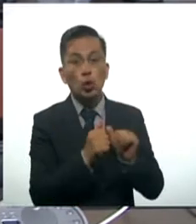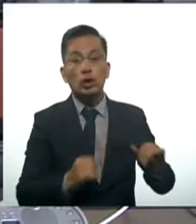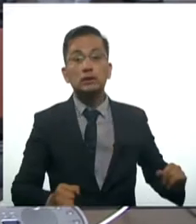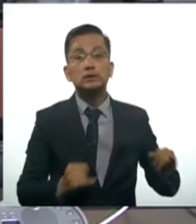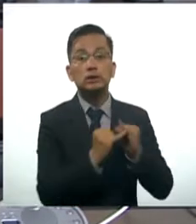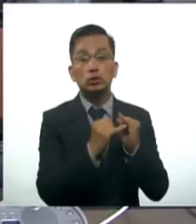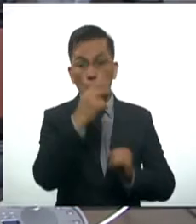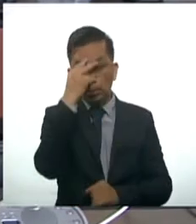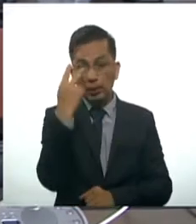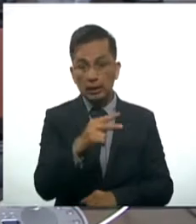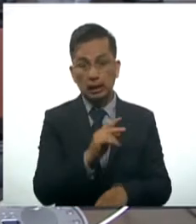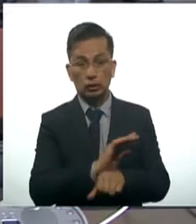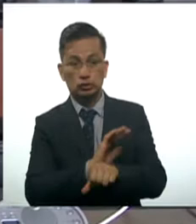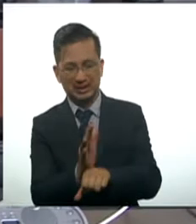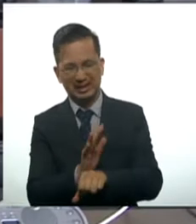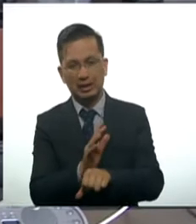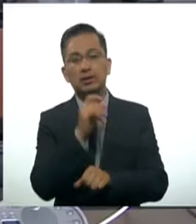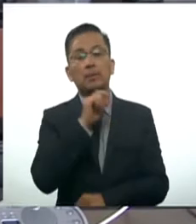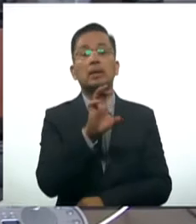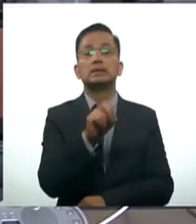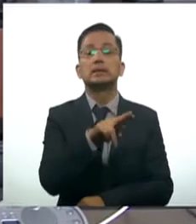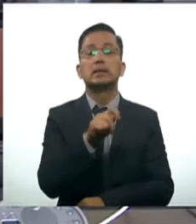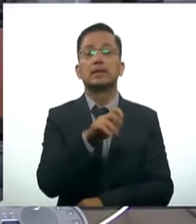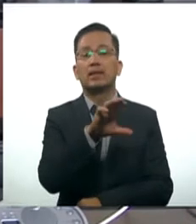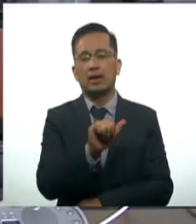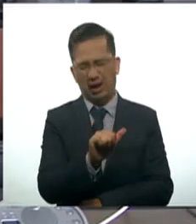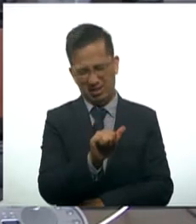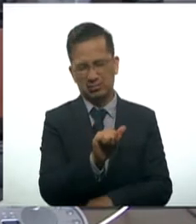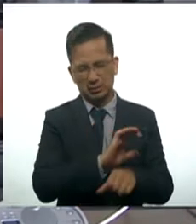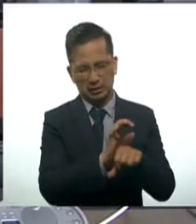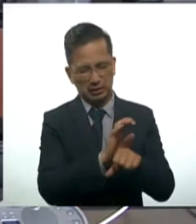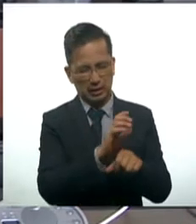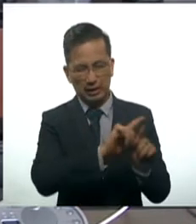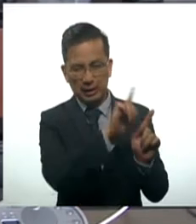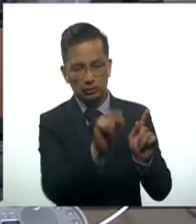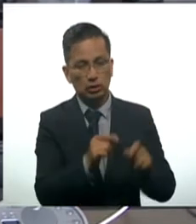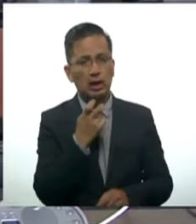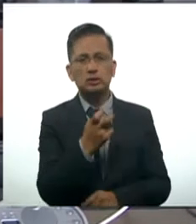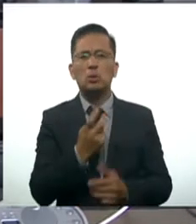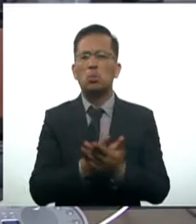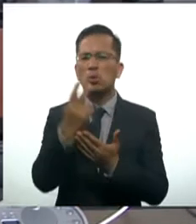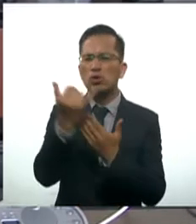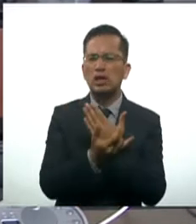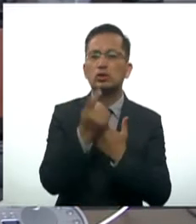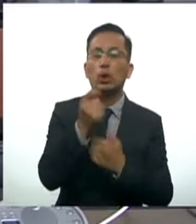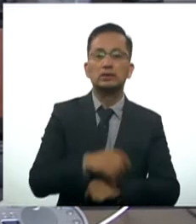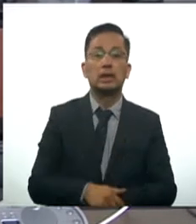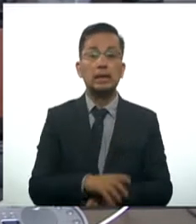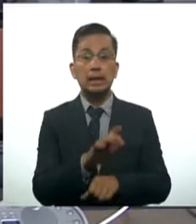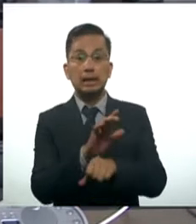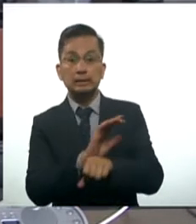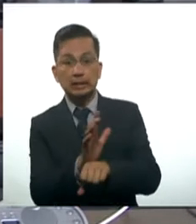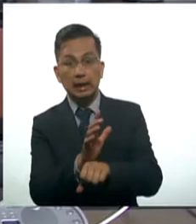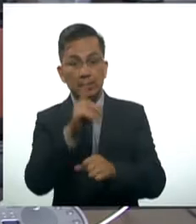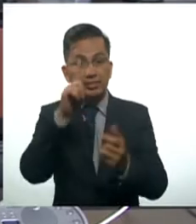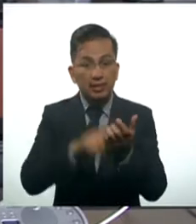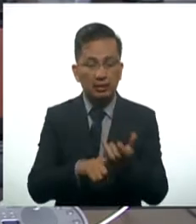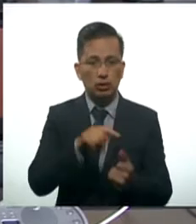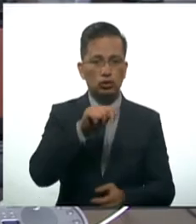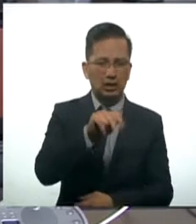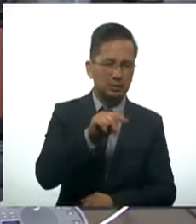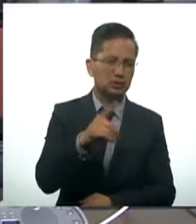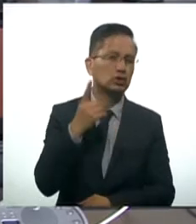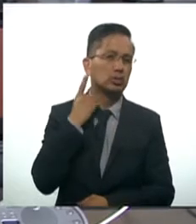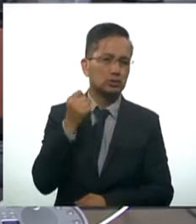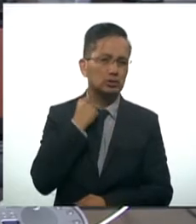de Cinematografía y la Cineteca Nacional. El proyecto es Cine en el Canal del Congreso, una mirada con